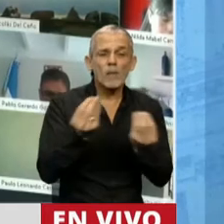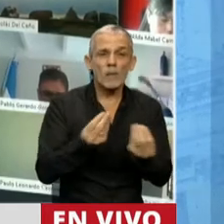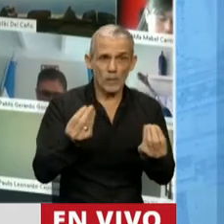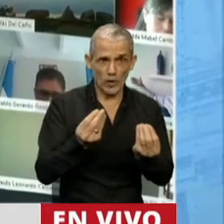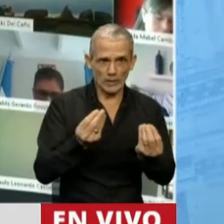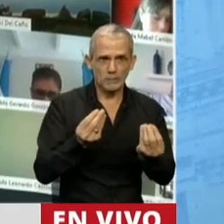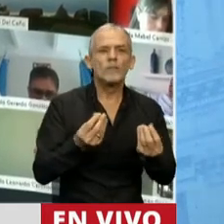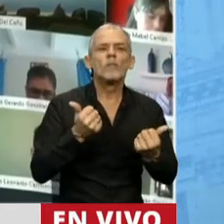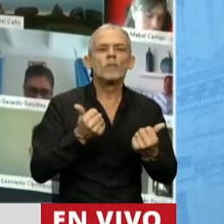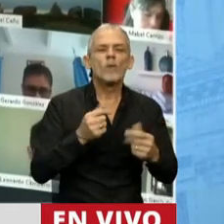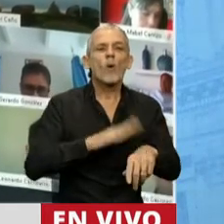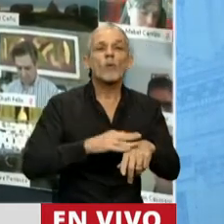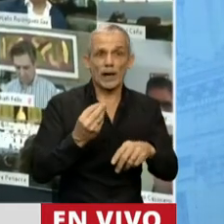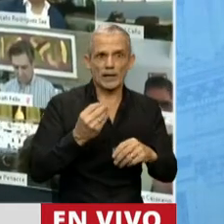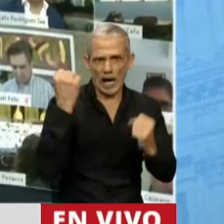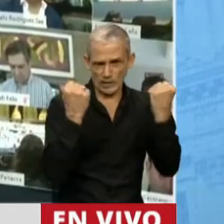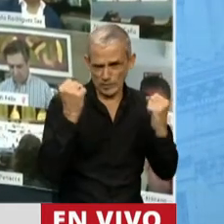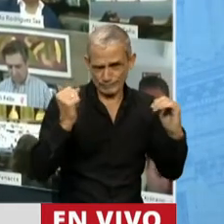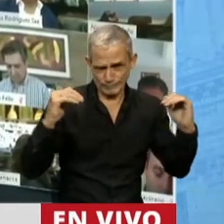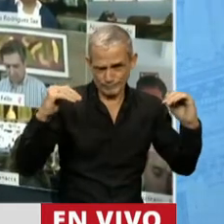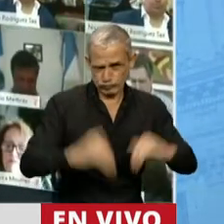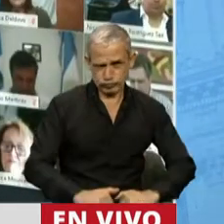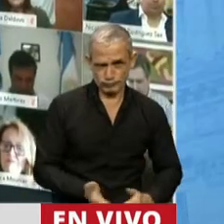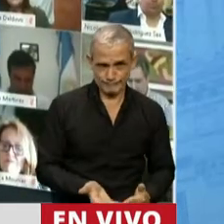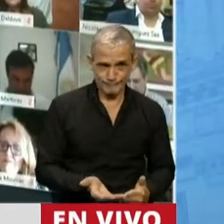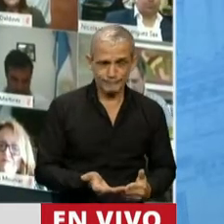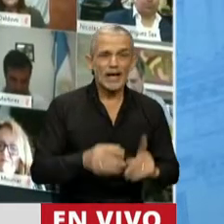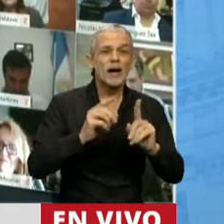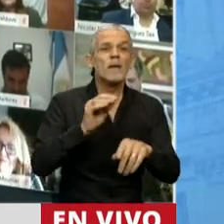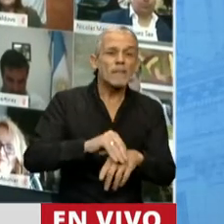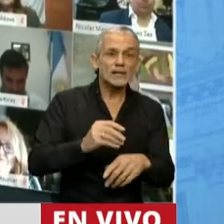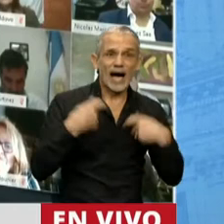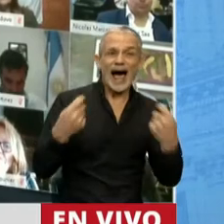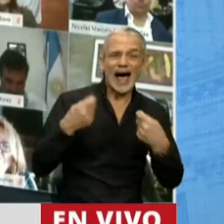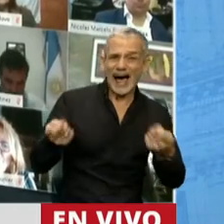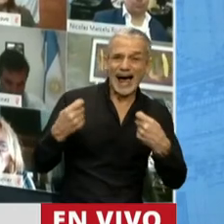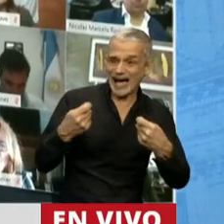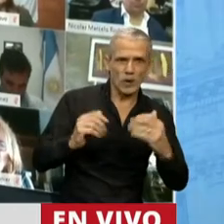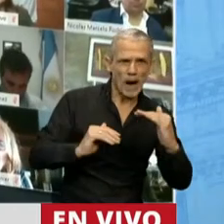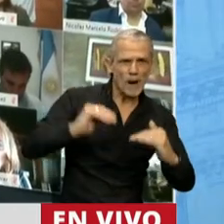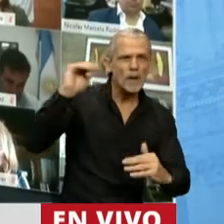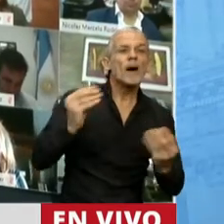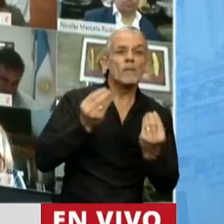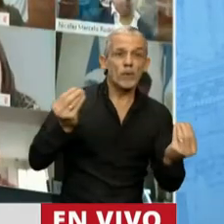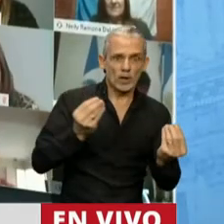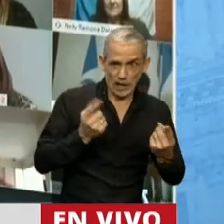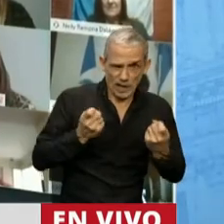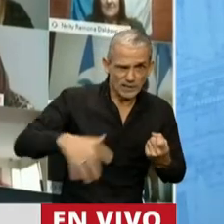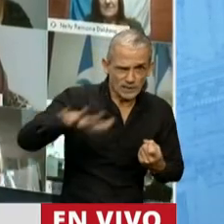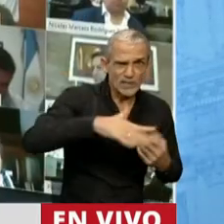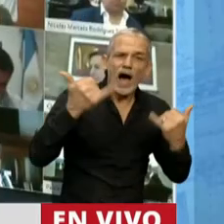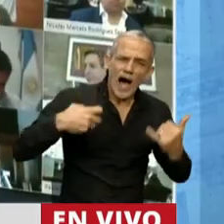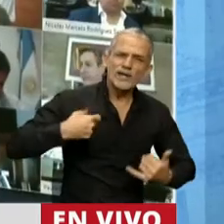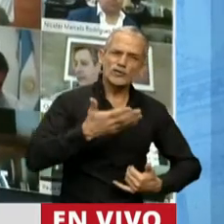el derrumbe de la actividad económica y el aumento del gasto tiene que ver con una necesidad que acompañamos